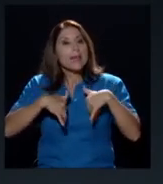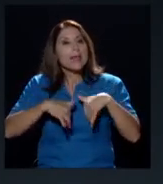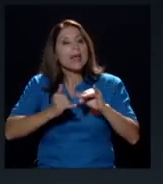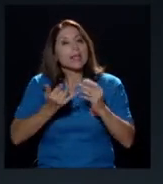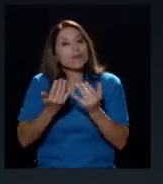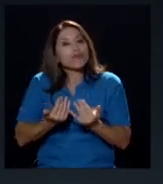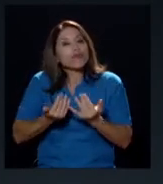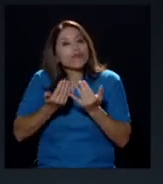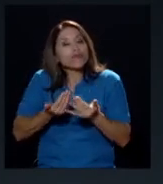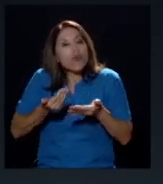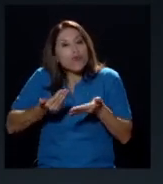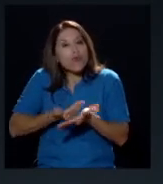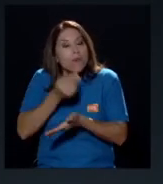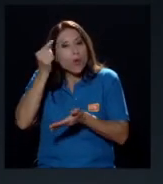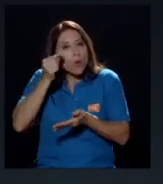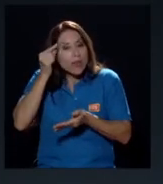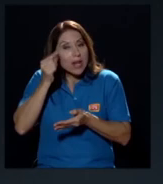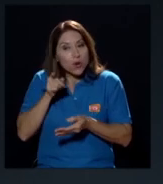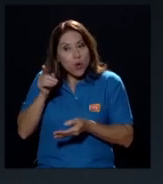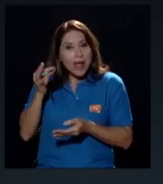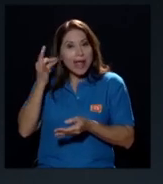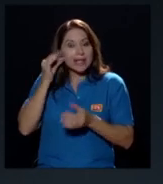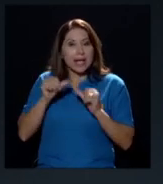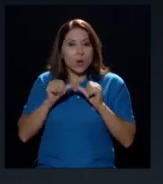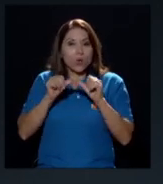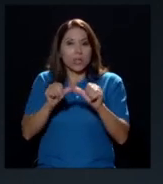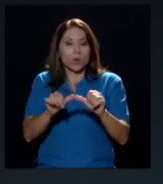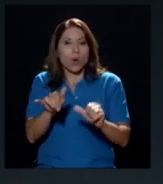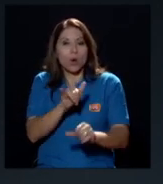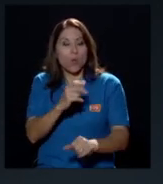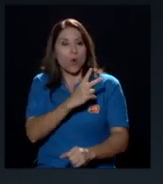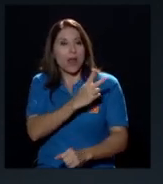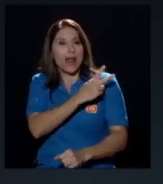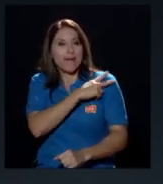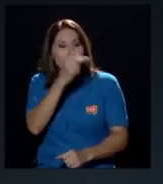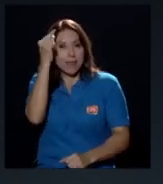gobierno ella continúa como jefe del gobierno